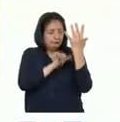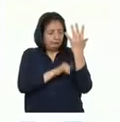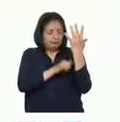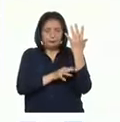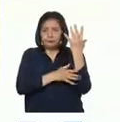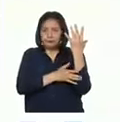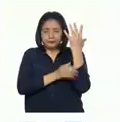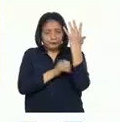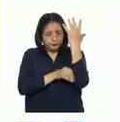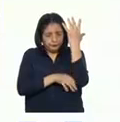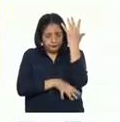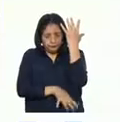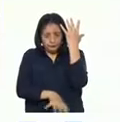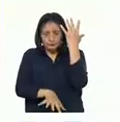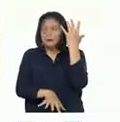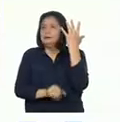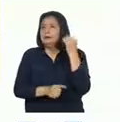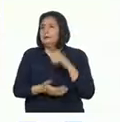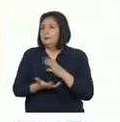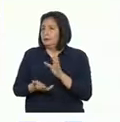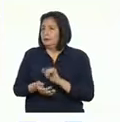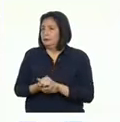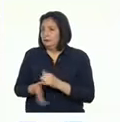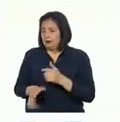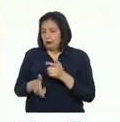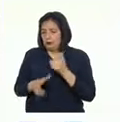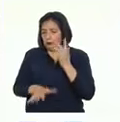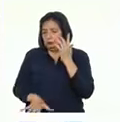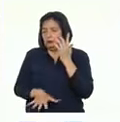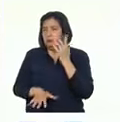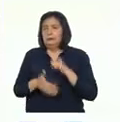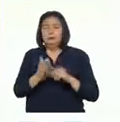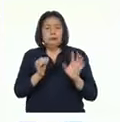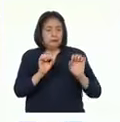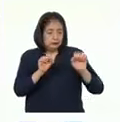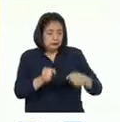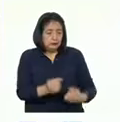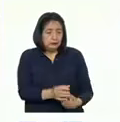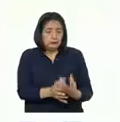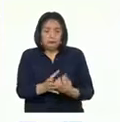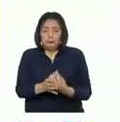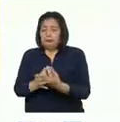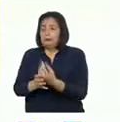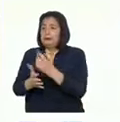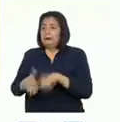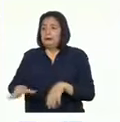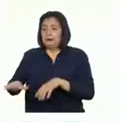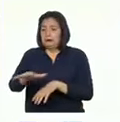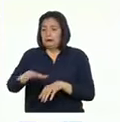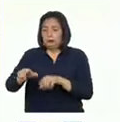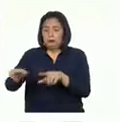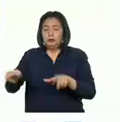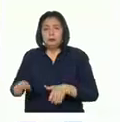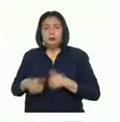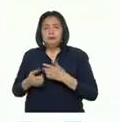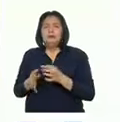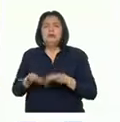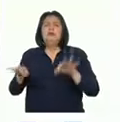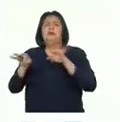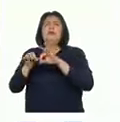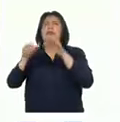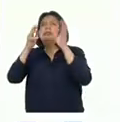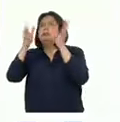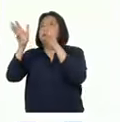se filtre hacia las aguas subterráneas. Para lograr que las plantas crezcan en estos ecosistemas son importante el clima,